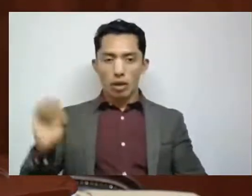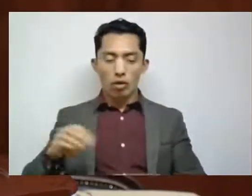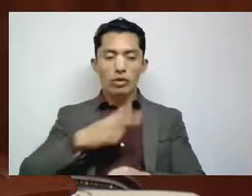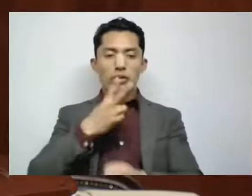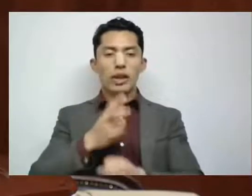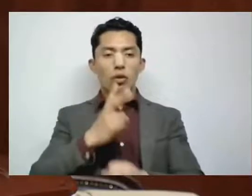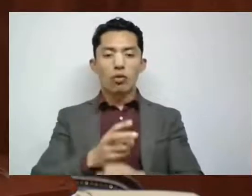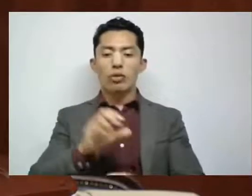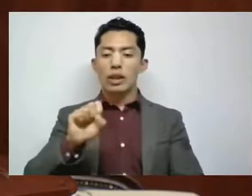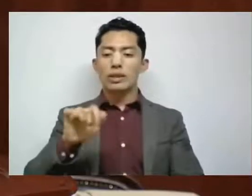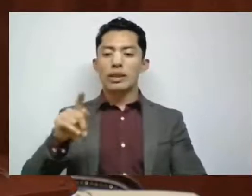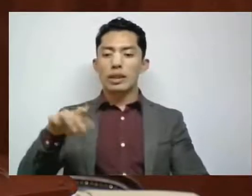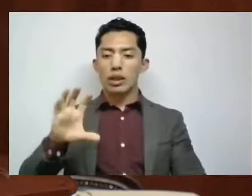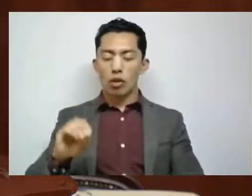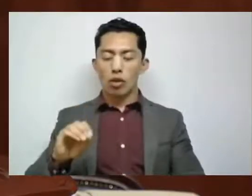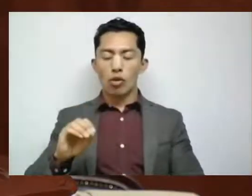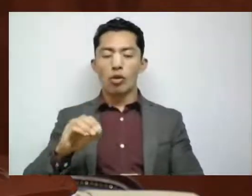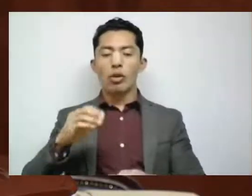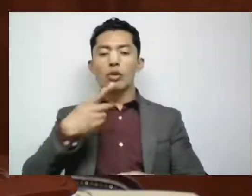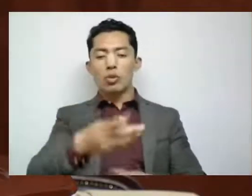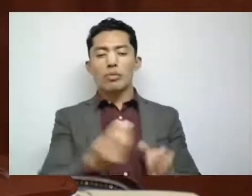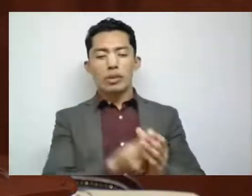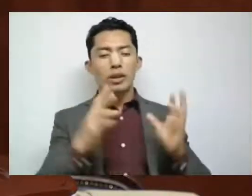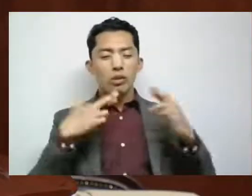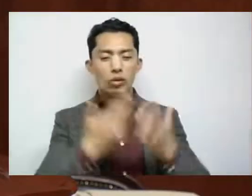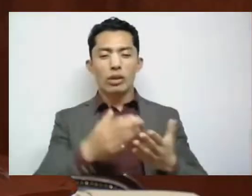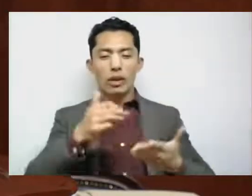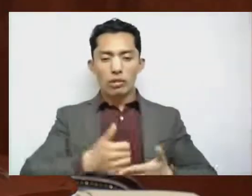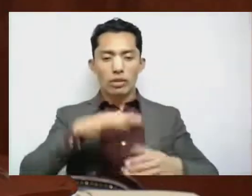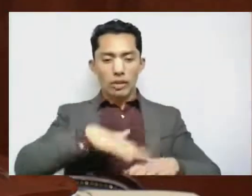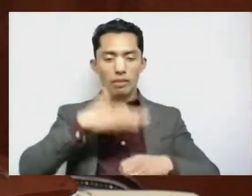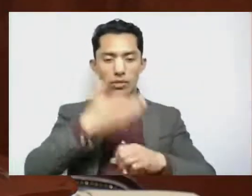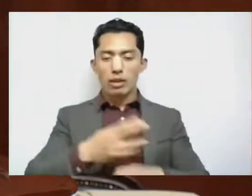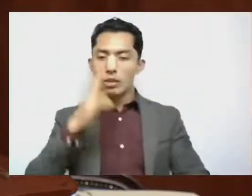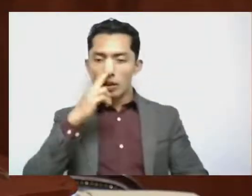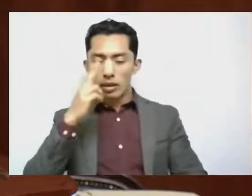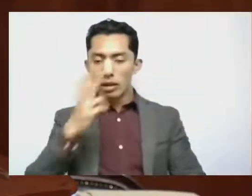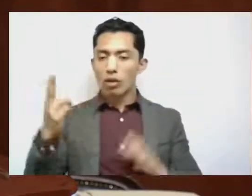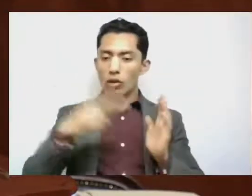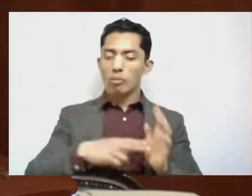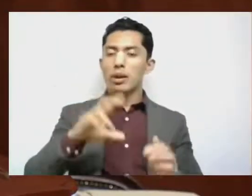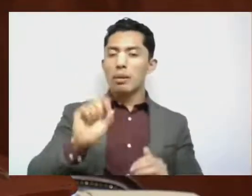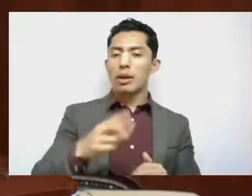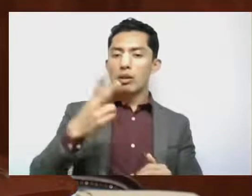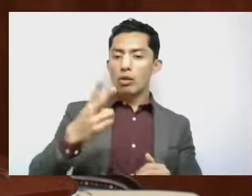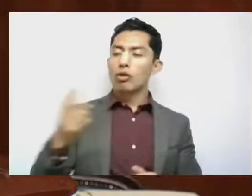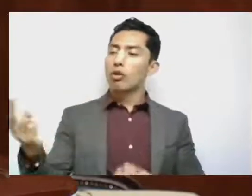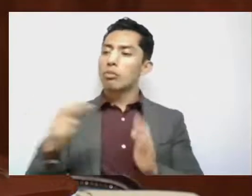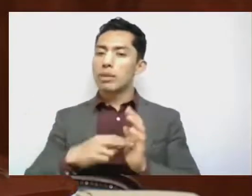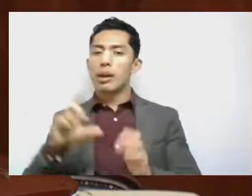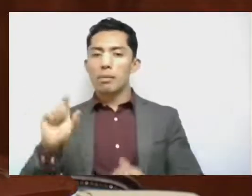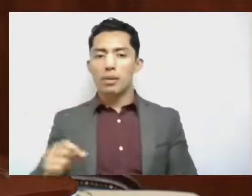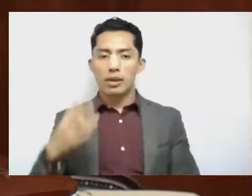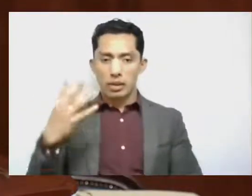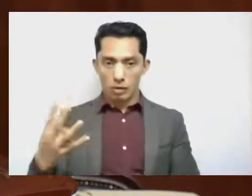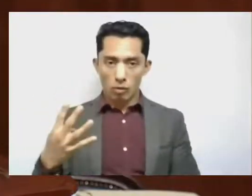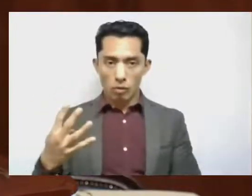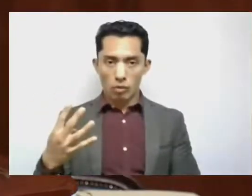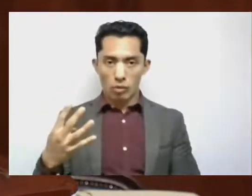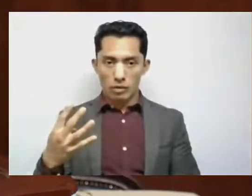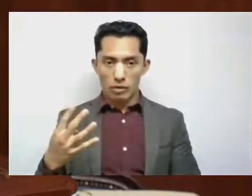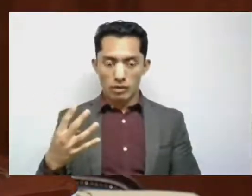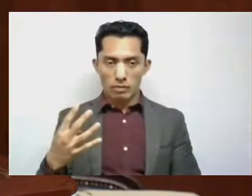síndico del Cabildo de Nezahualcóyotl 2022-2024 en